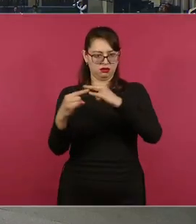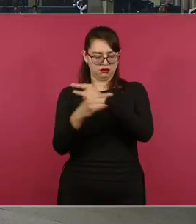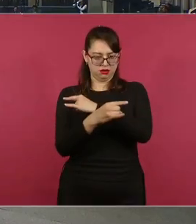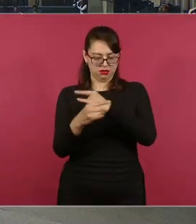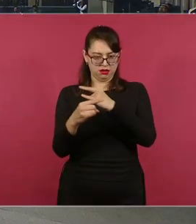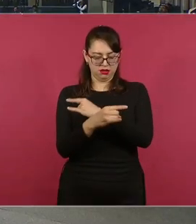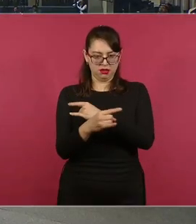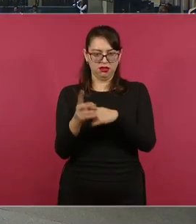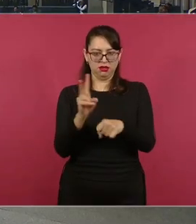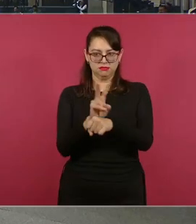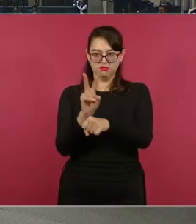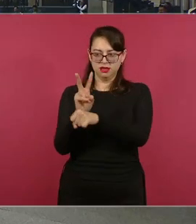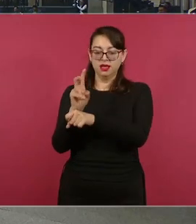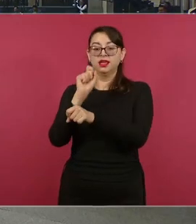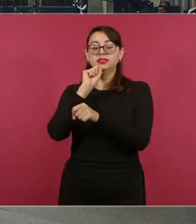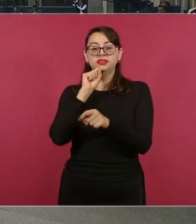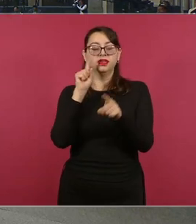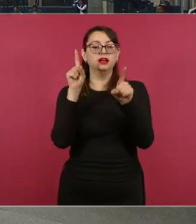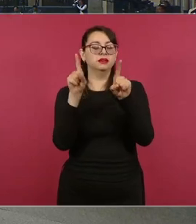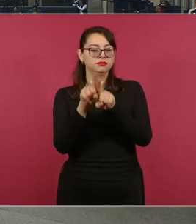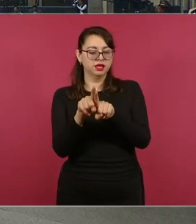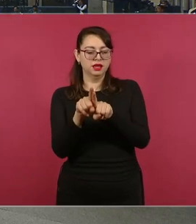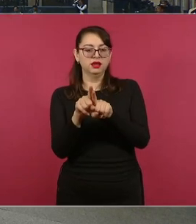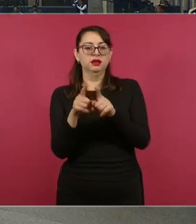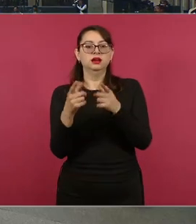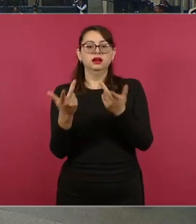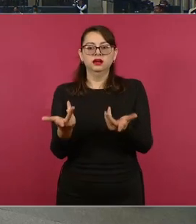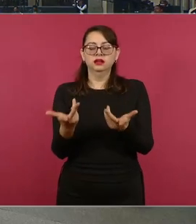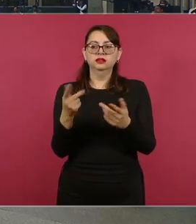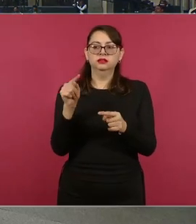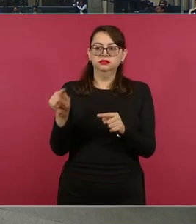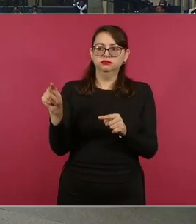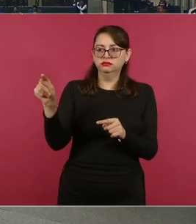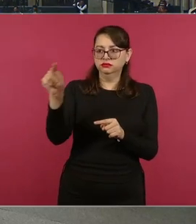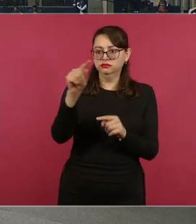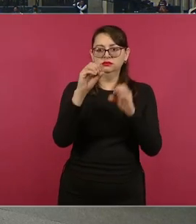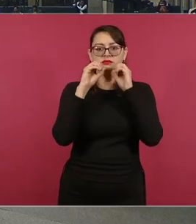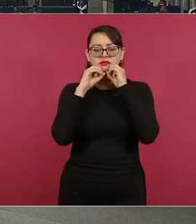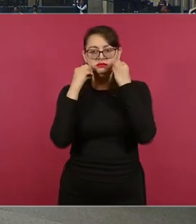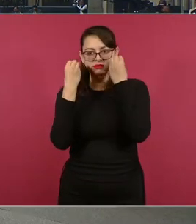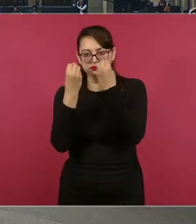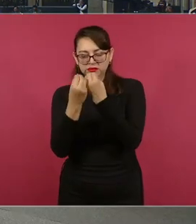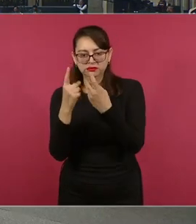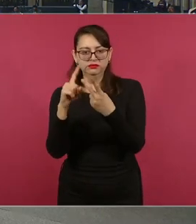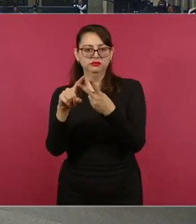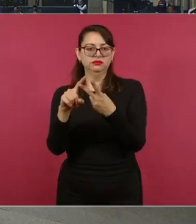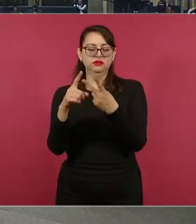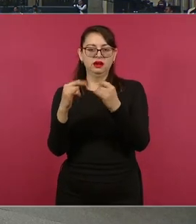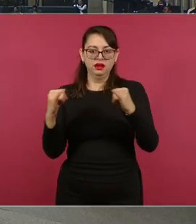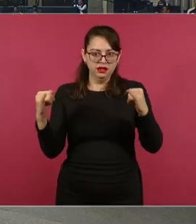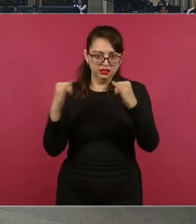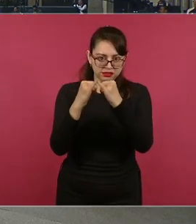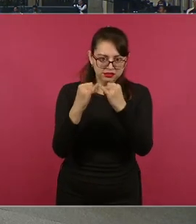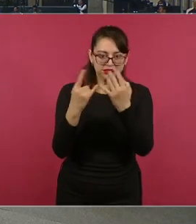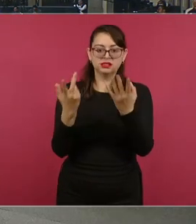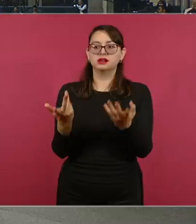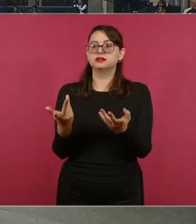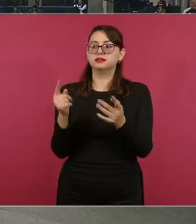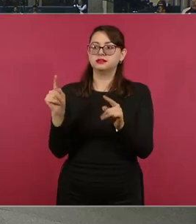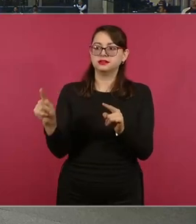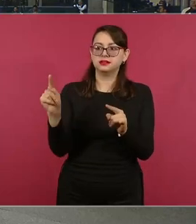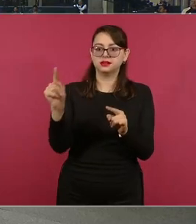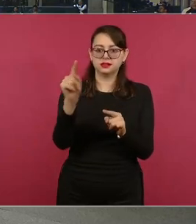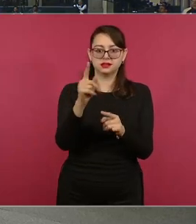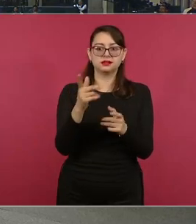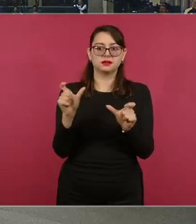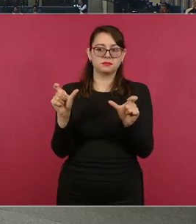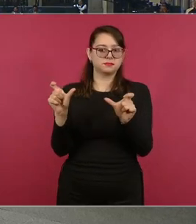apoyo a diferentes organizaciones, a diferentes dependencias, donde se requiere